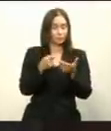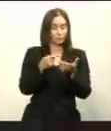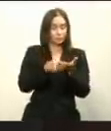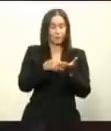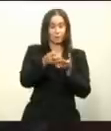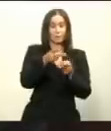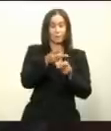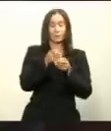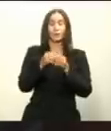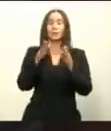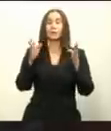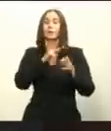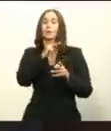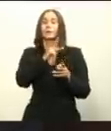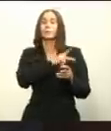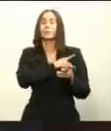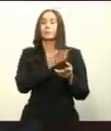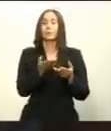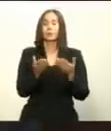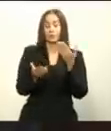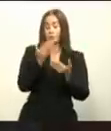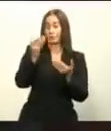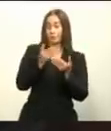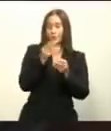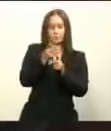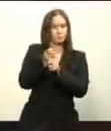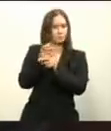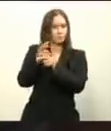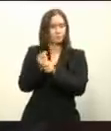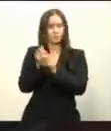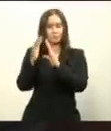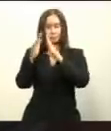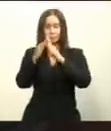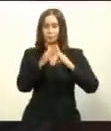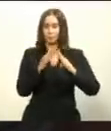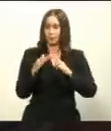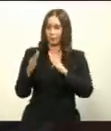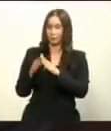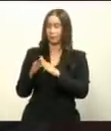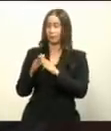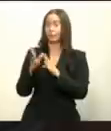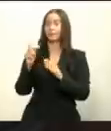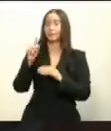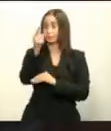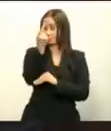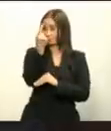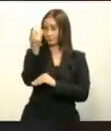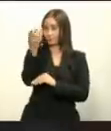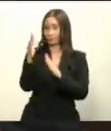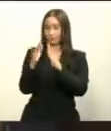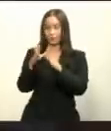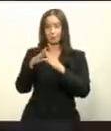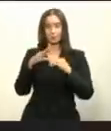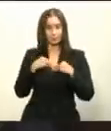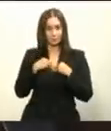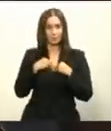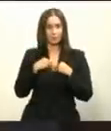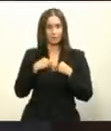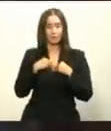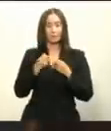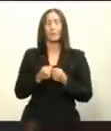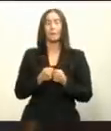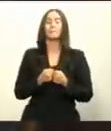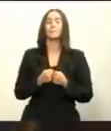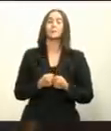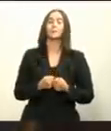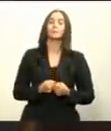pública y privada, facilidades de crédito a las familias dominicanas para el acceso a su primera vivienda y asesoramiento y seguimiento